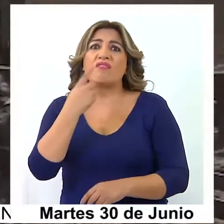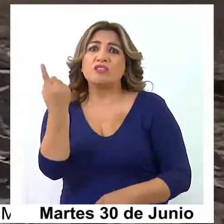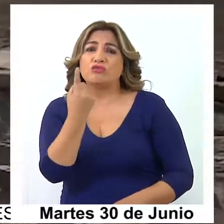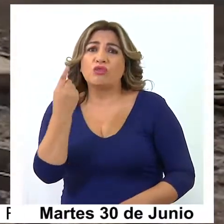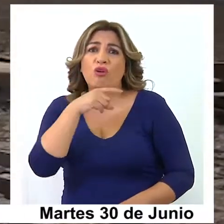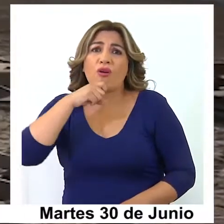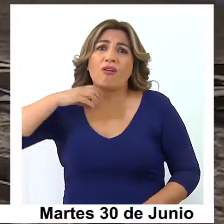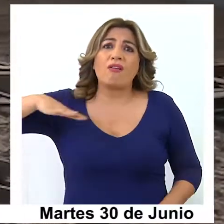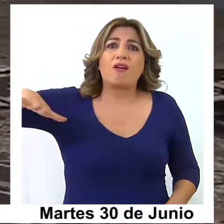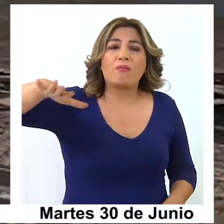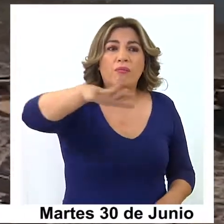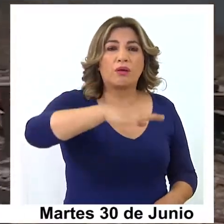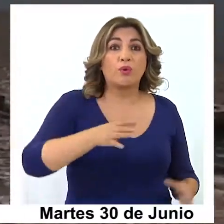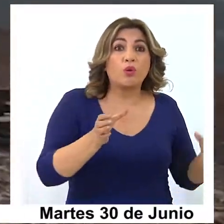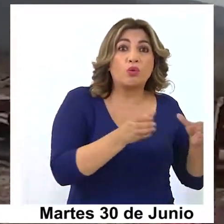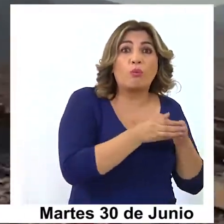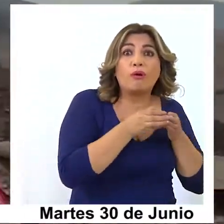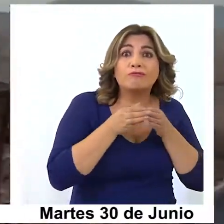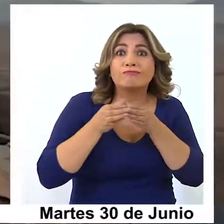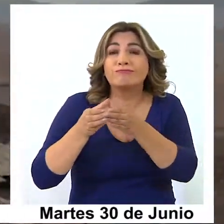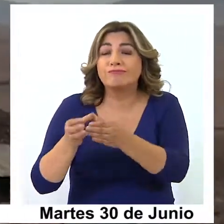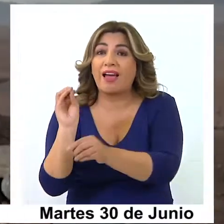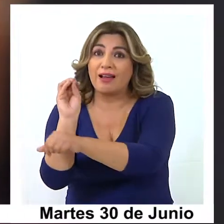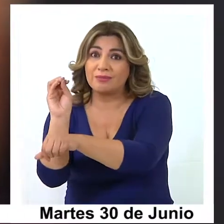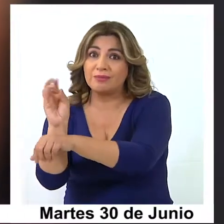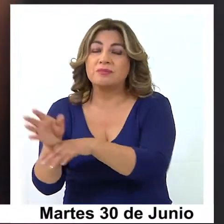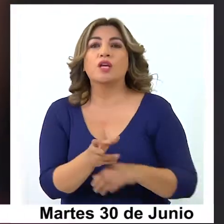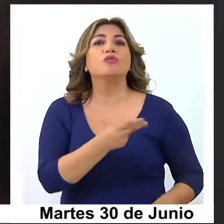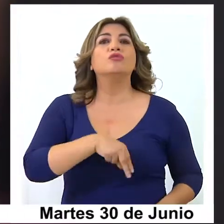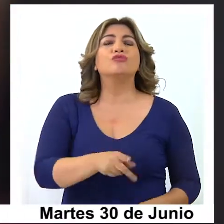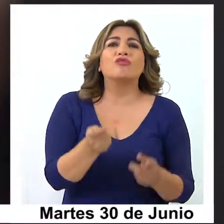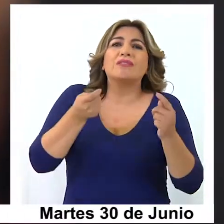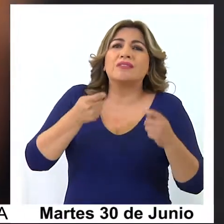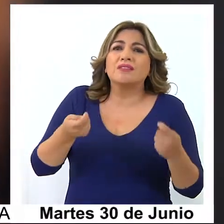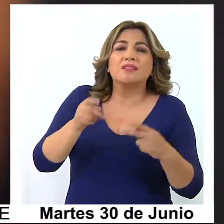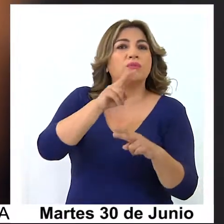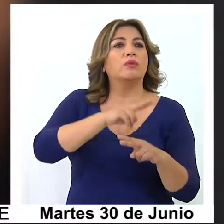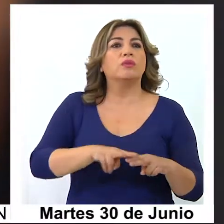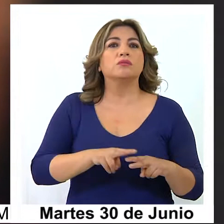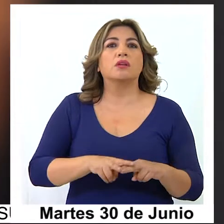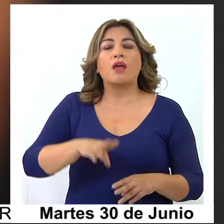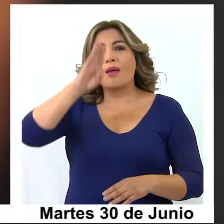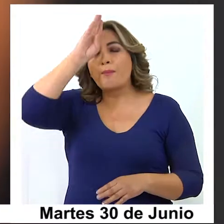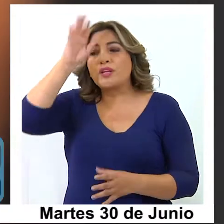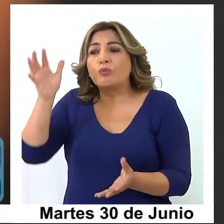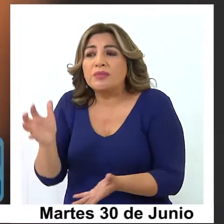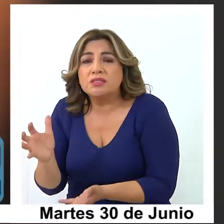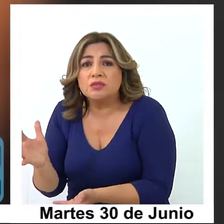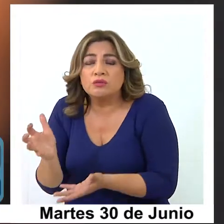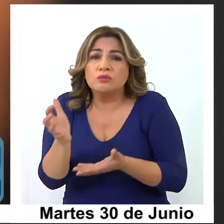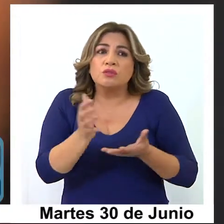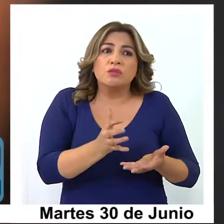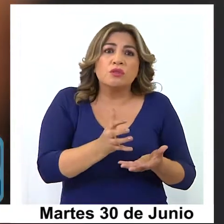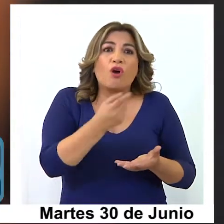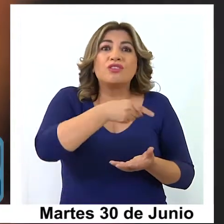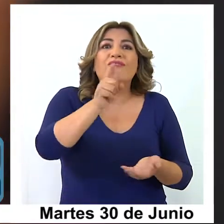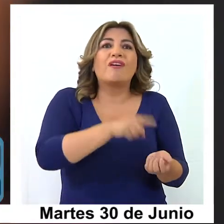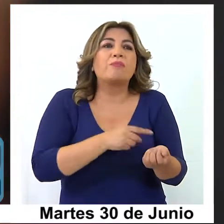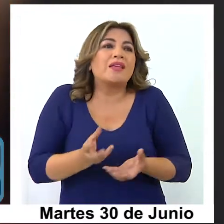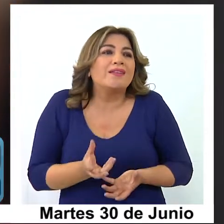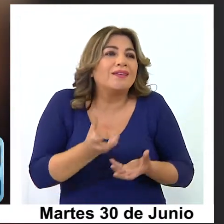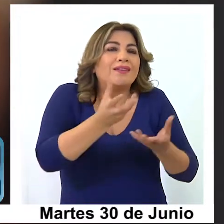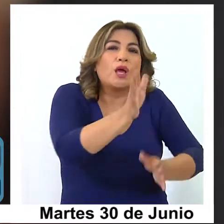esta agrupación visita no solo para alimentarlos. Lo que tratamos de hacer es ir tomando los cachorros para que puedan ser adoptados